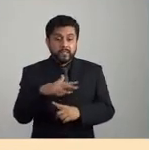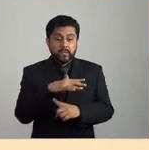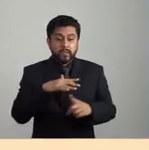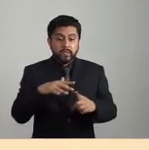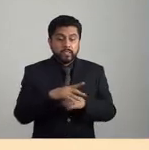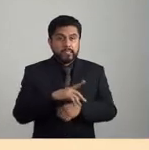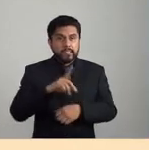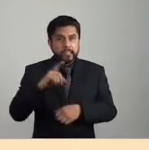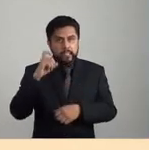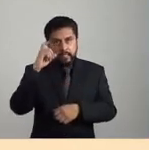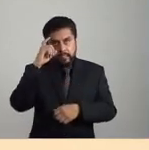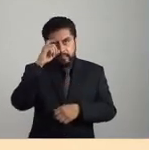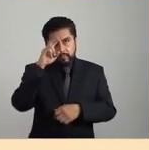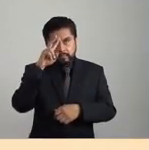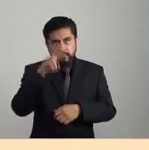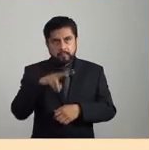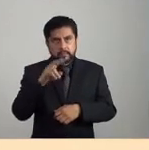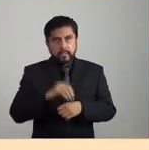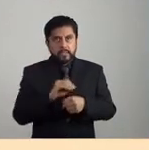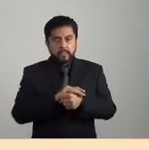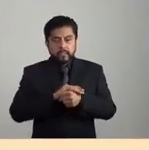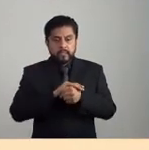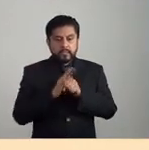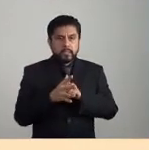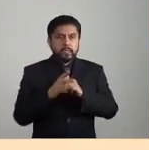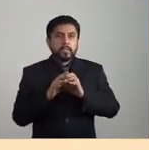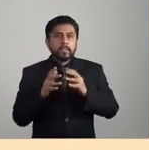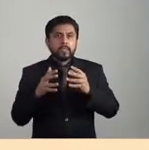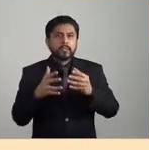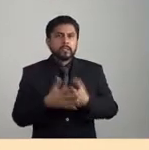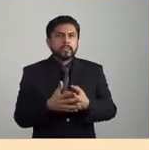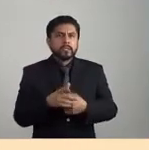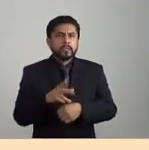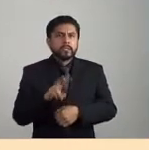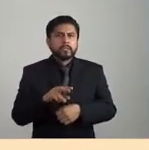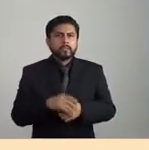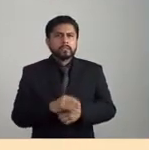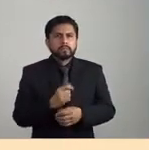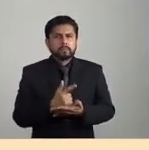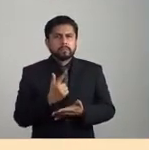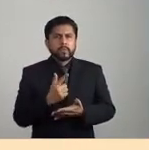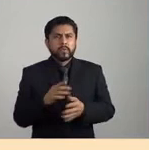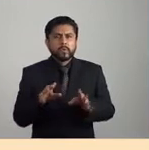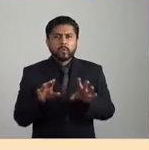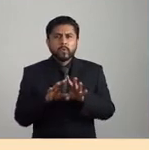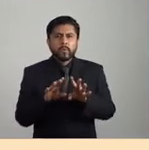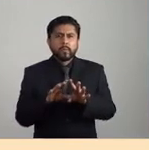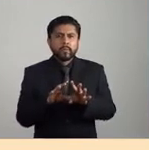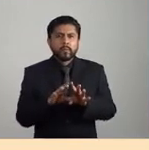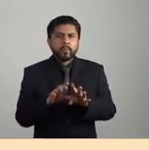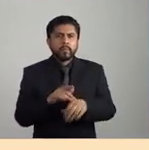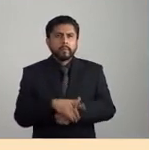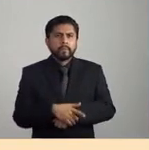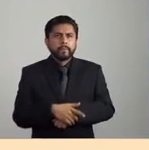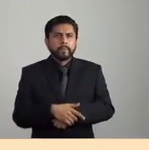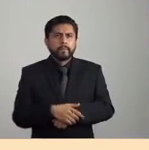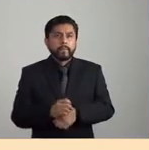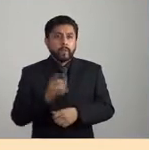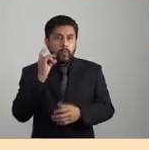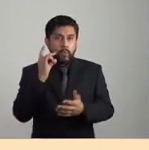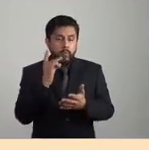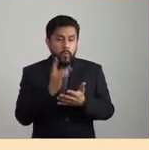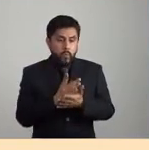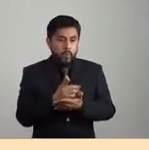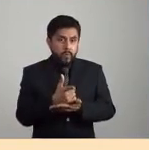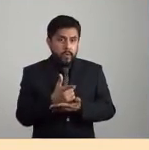propagación de esta pandemia fuera, digamos, como no solamente el telón de